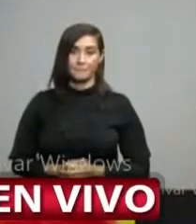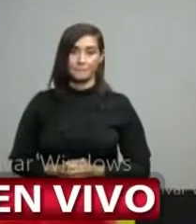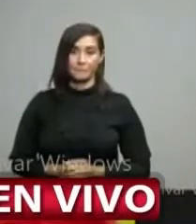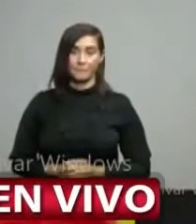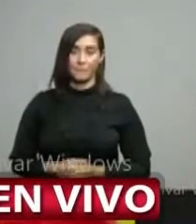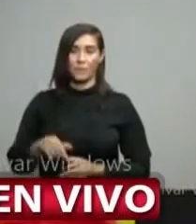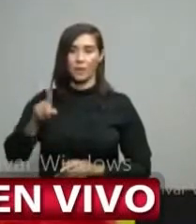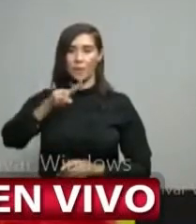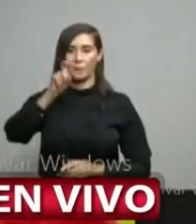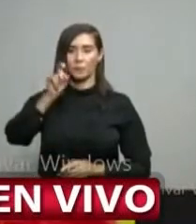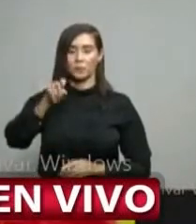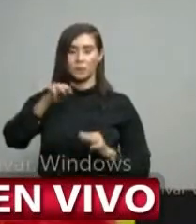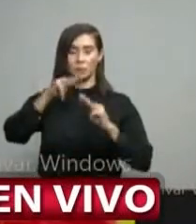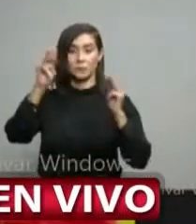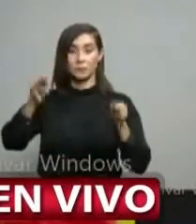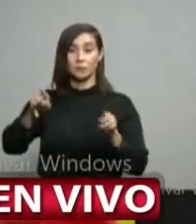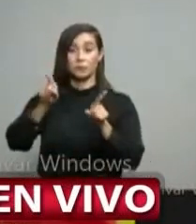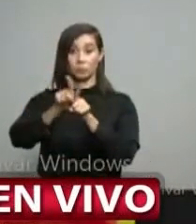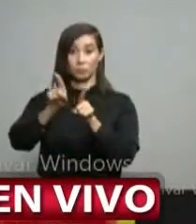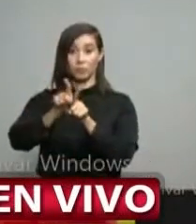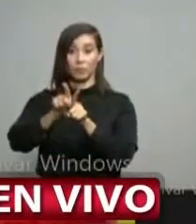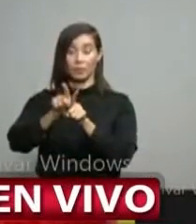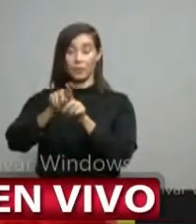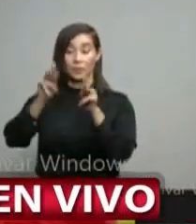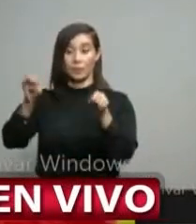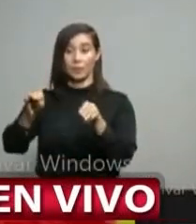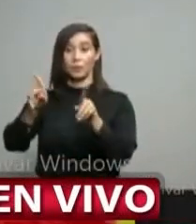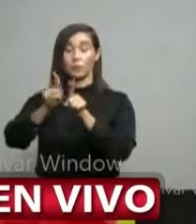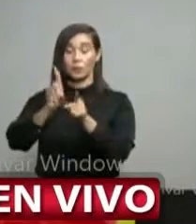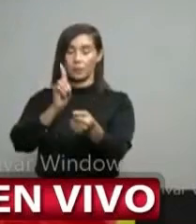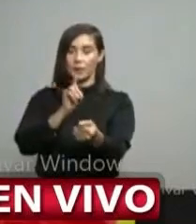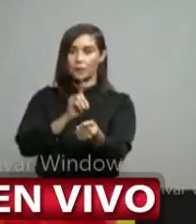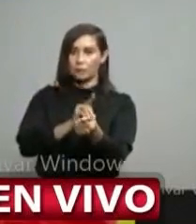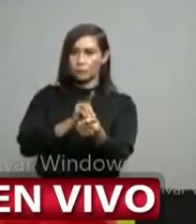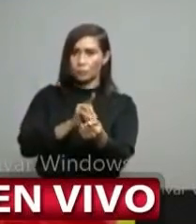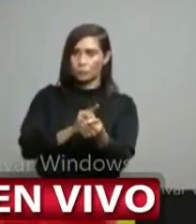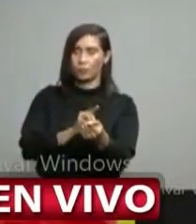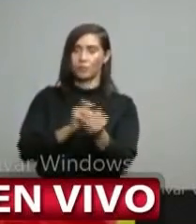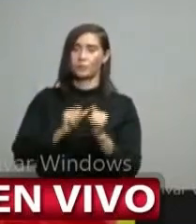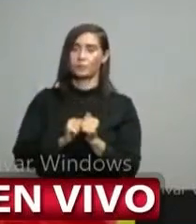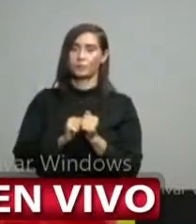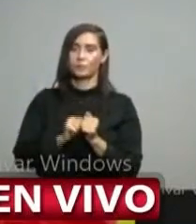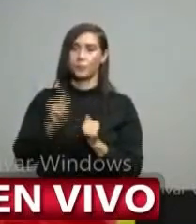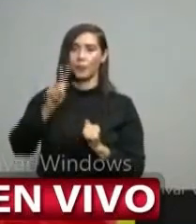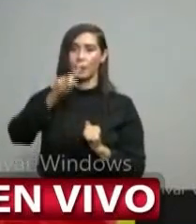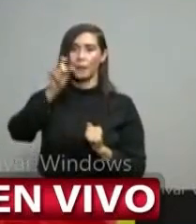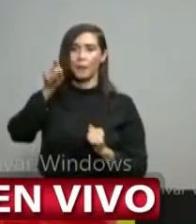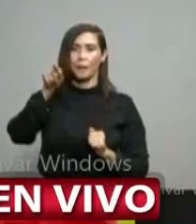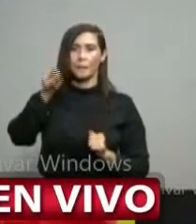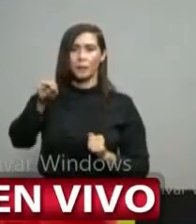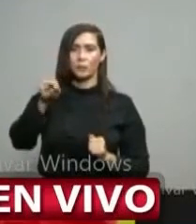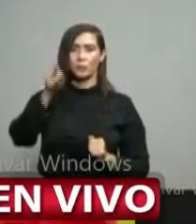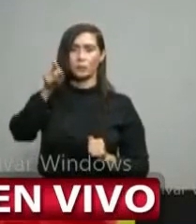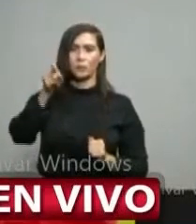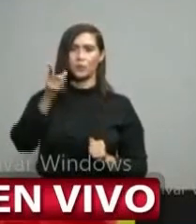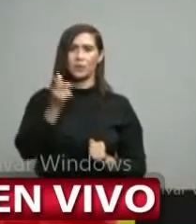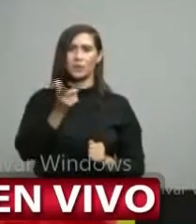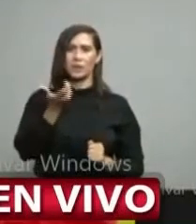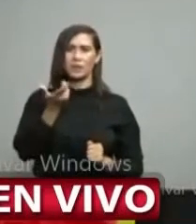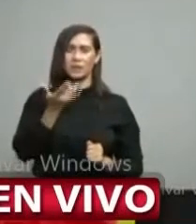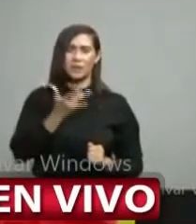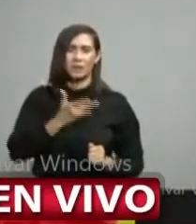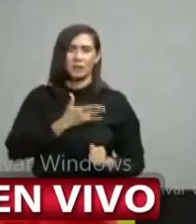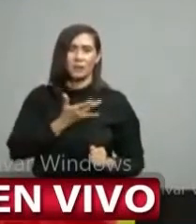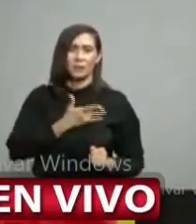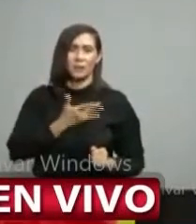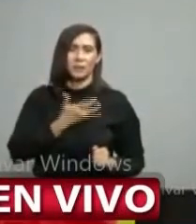médico ante todo médico si usted se siente don Quijote de la mancha ante